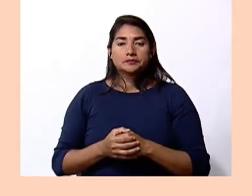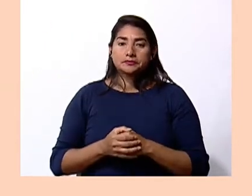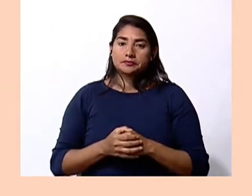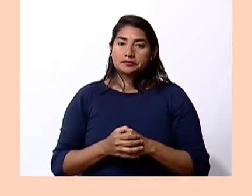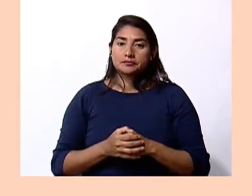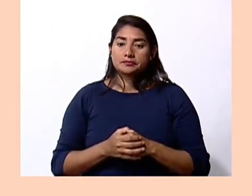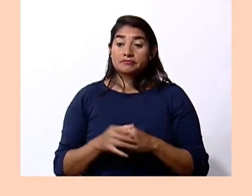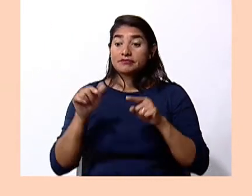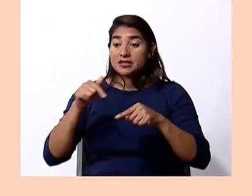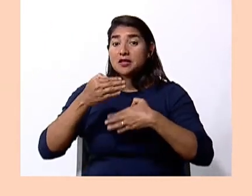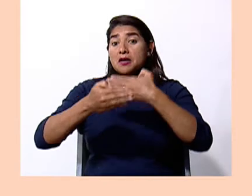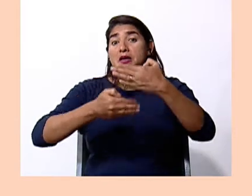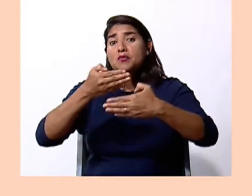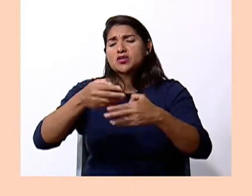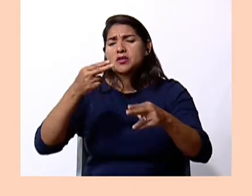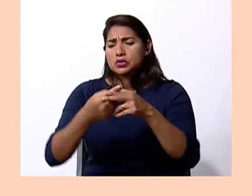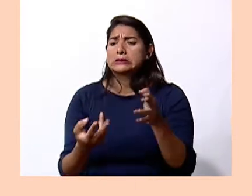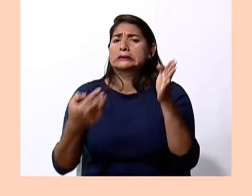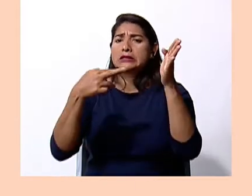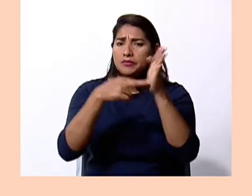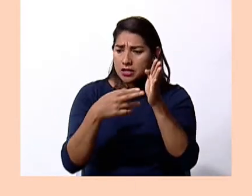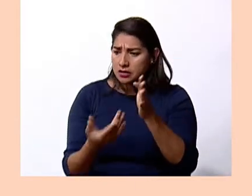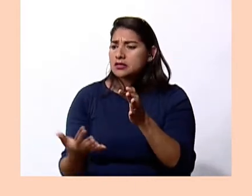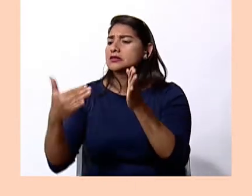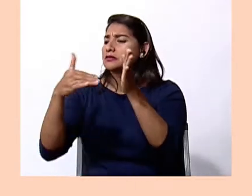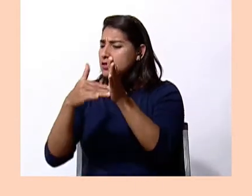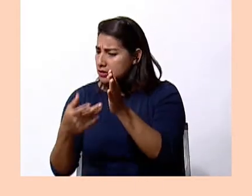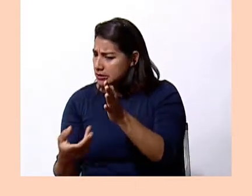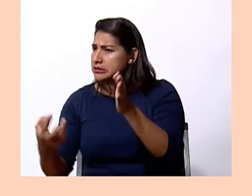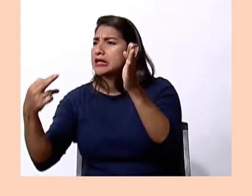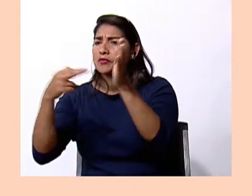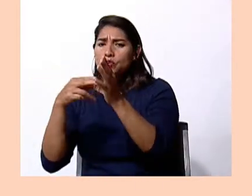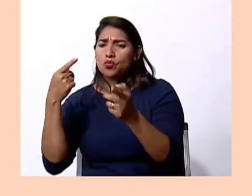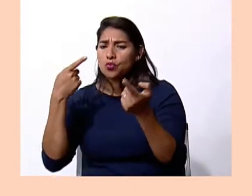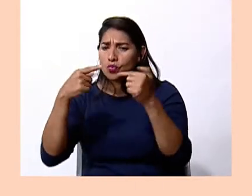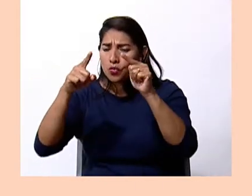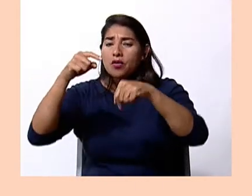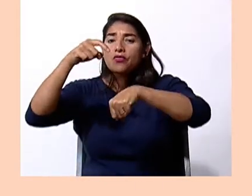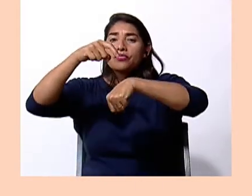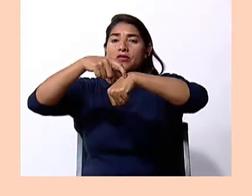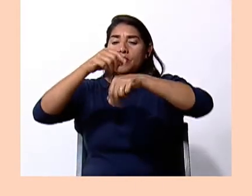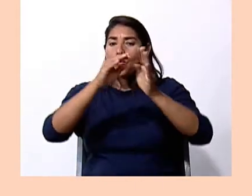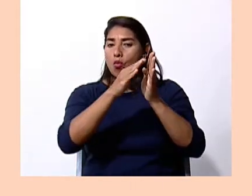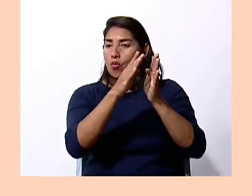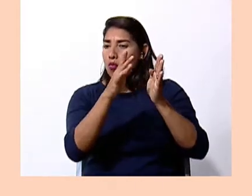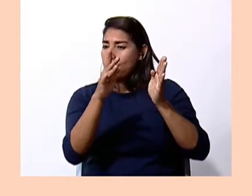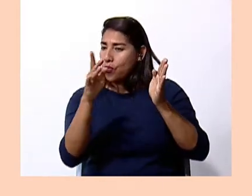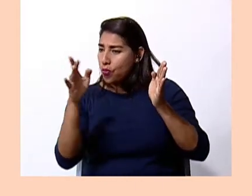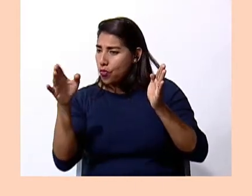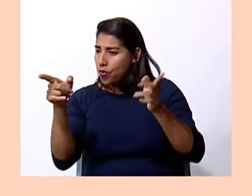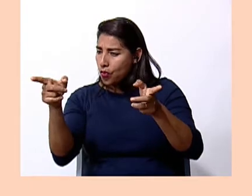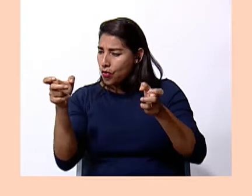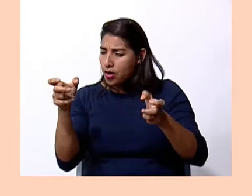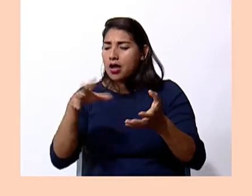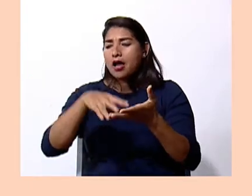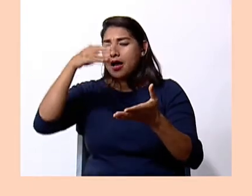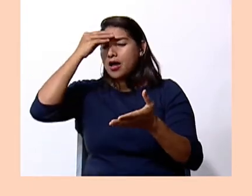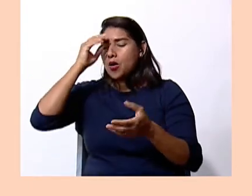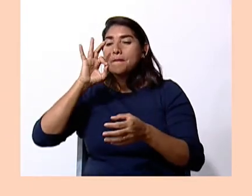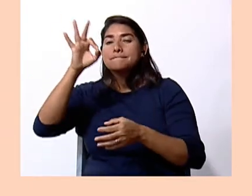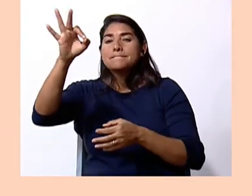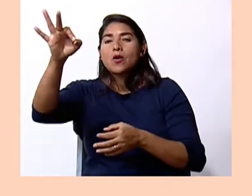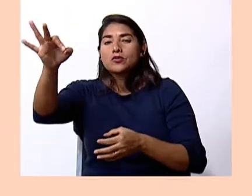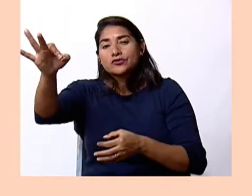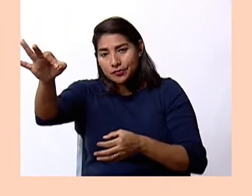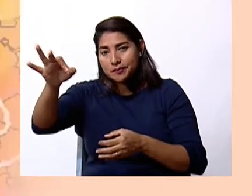Este procedimiento se repite iterativamente hasta llegar al periodo de tiempo para el cual se desea obtener la predicción.